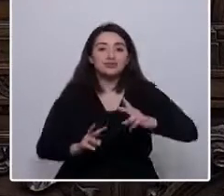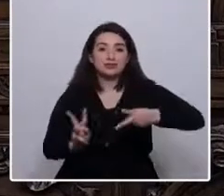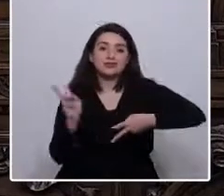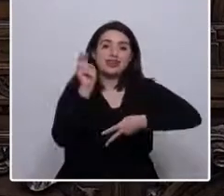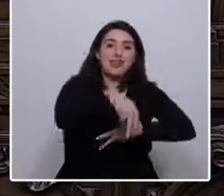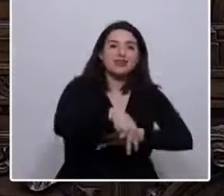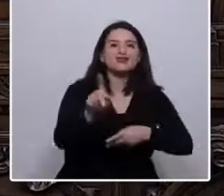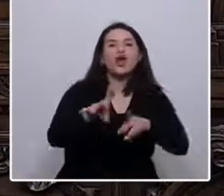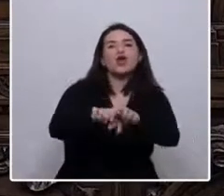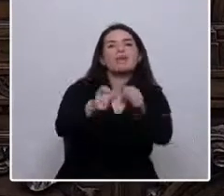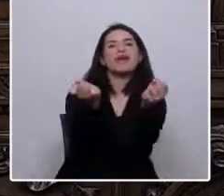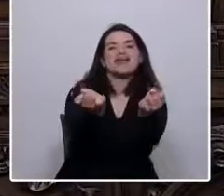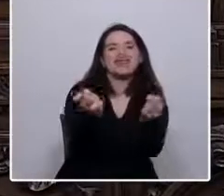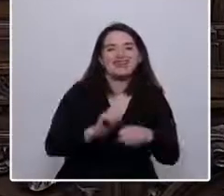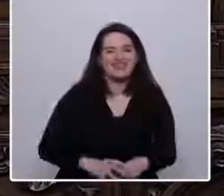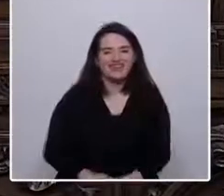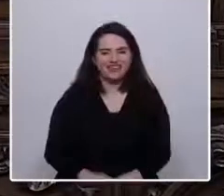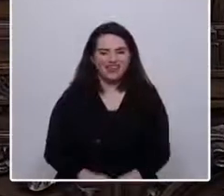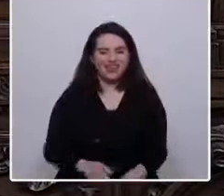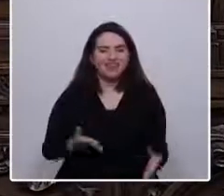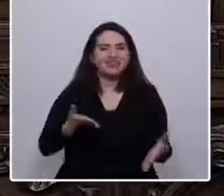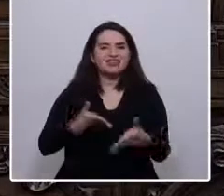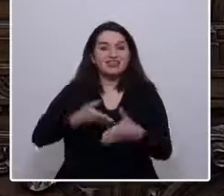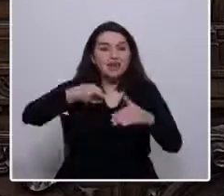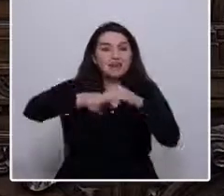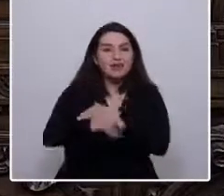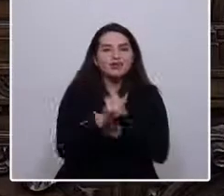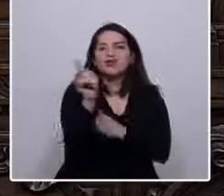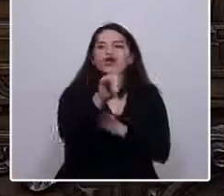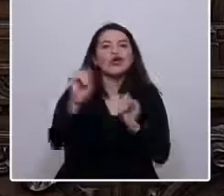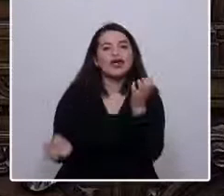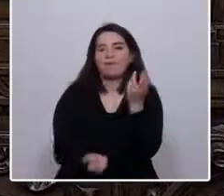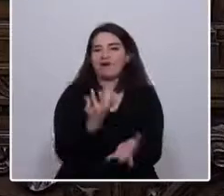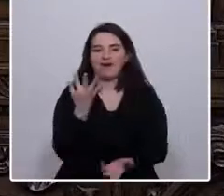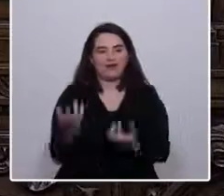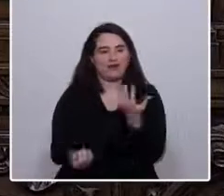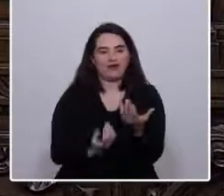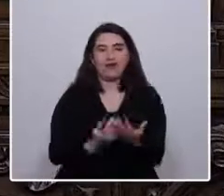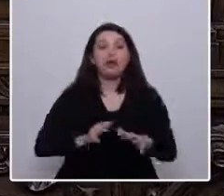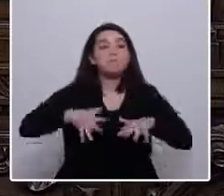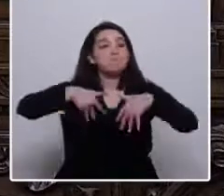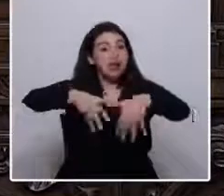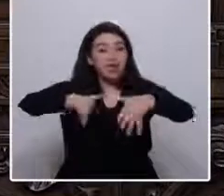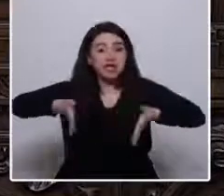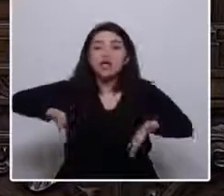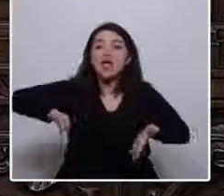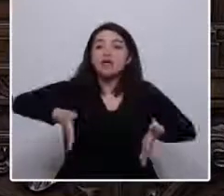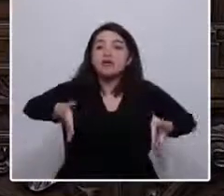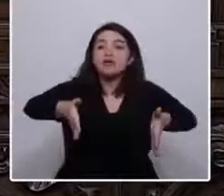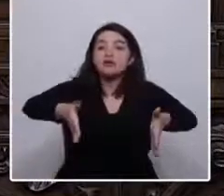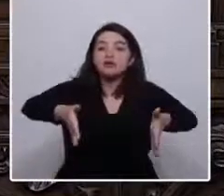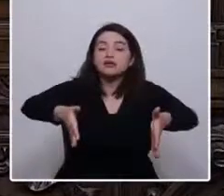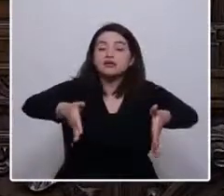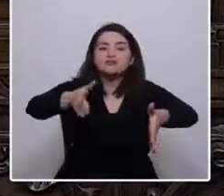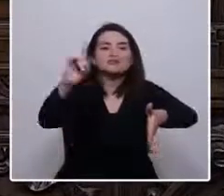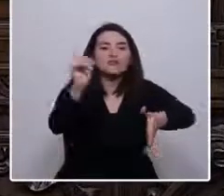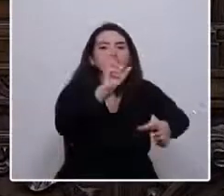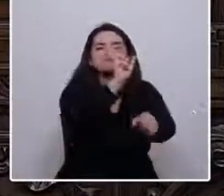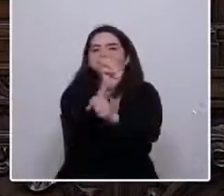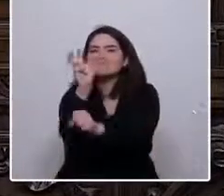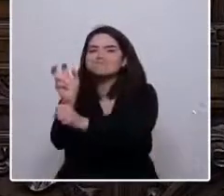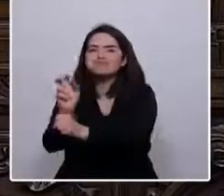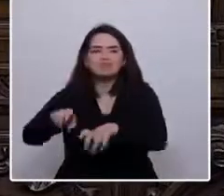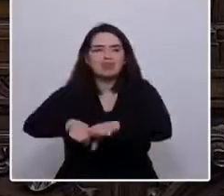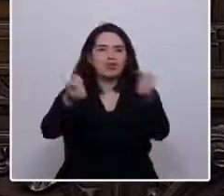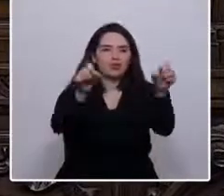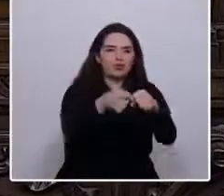no romperlos. Detener el metro, pero no quemarlo. Manifestarnos en las calles, pero no saquear ni destruir.